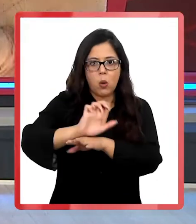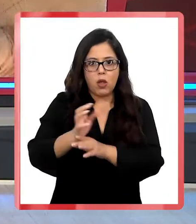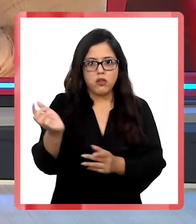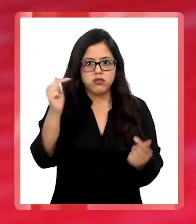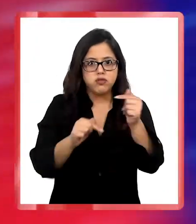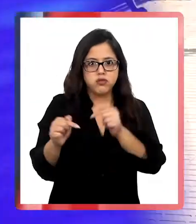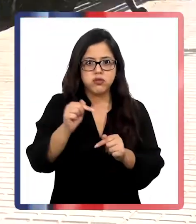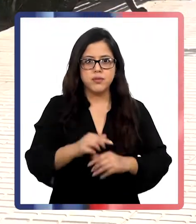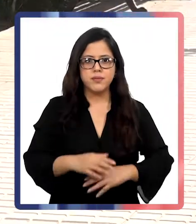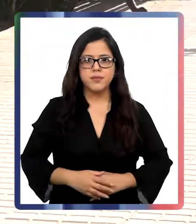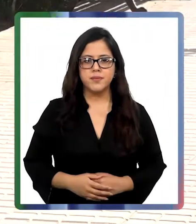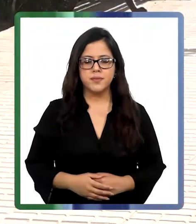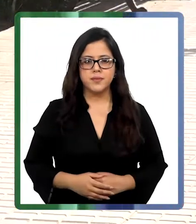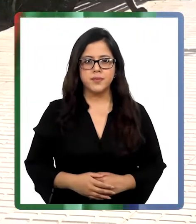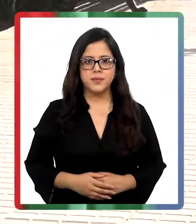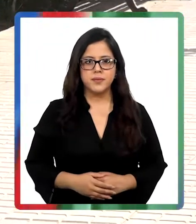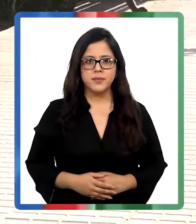cuenta.